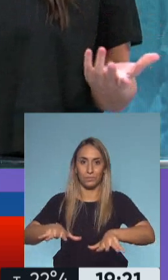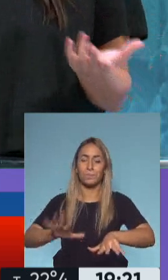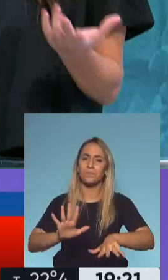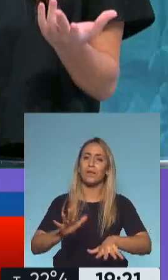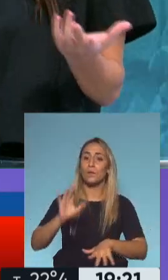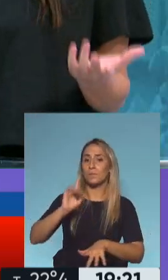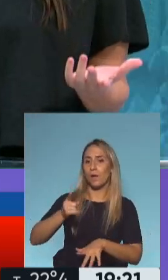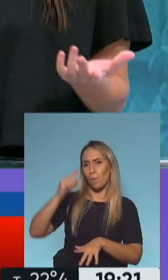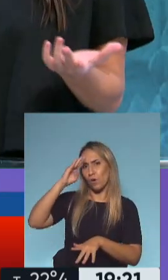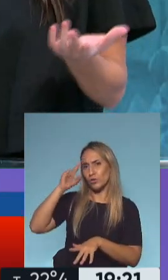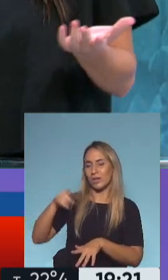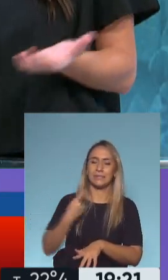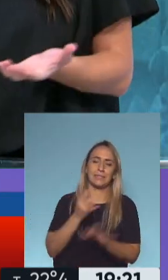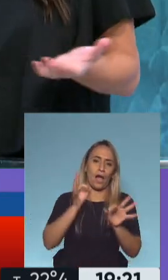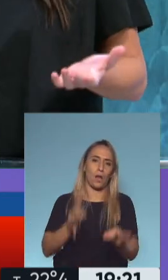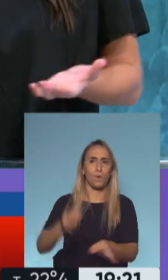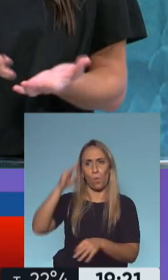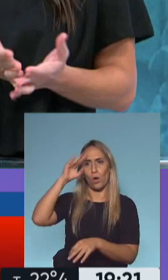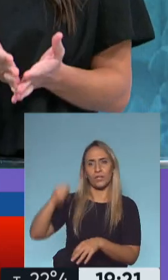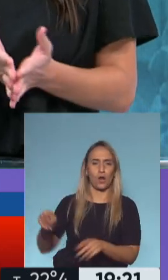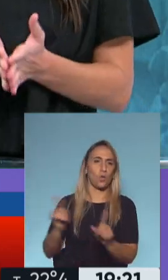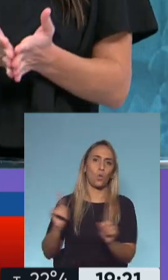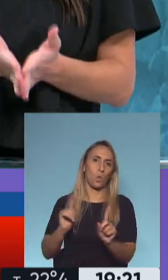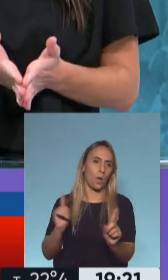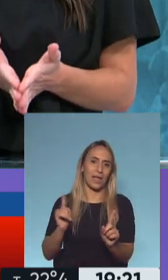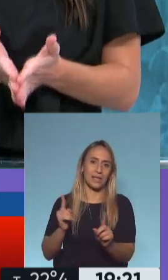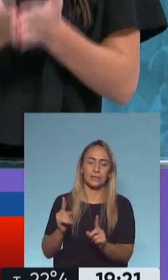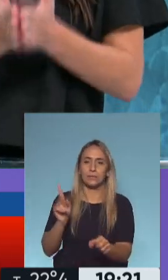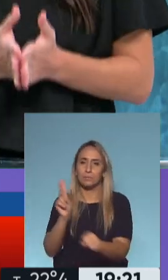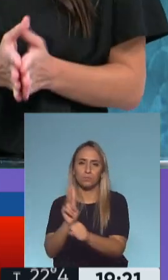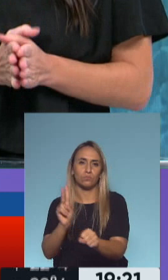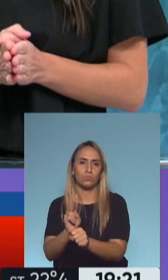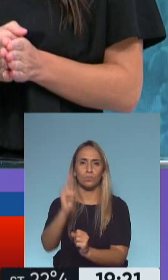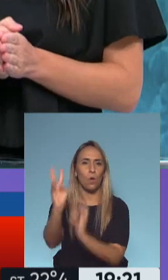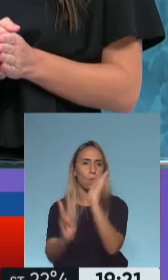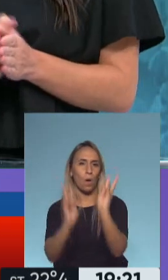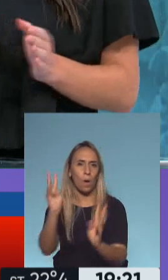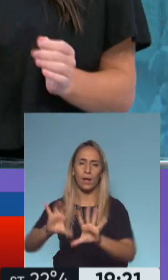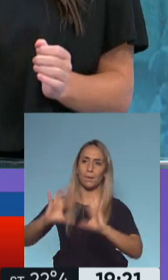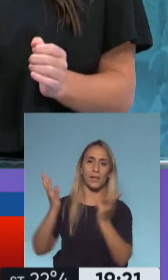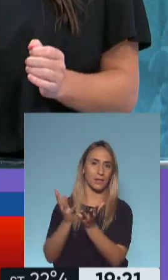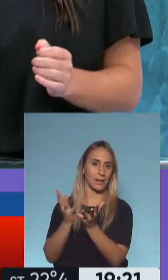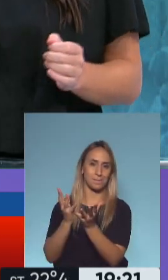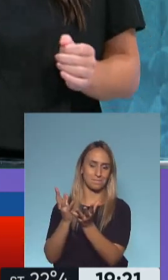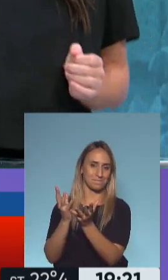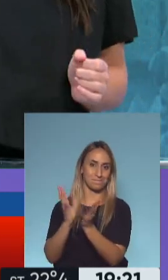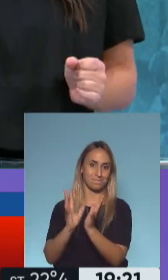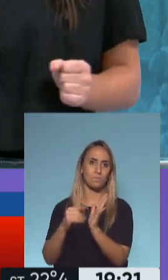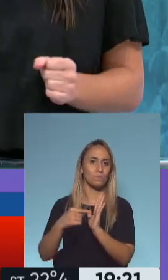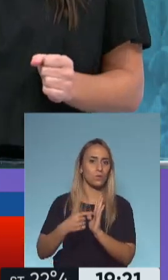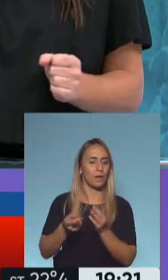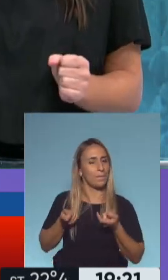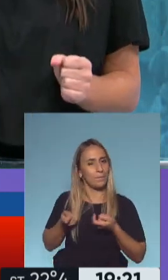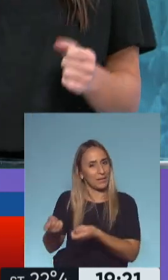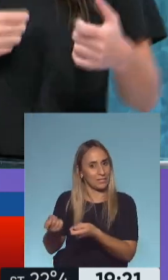de Bolsonaro sabemos que no es una referencia en términos ambientales. Pero ahí la decisión es otra, justamente presionar